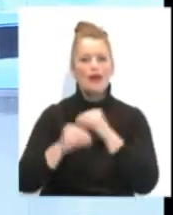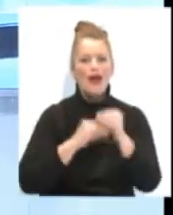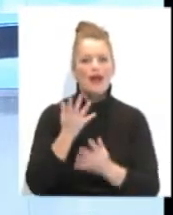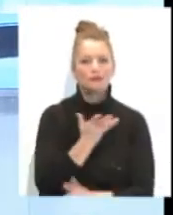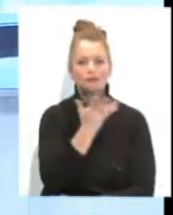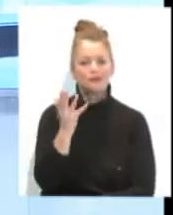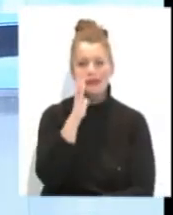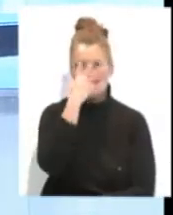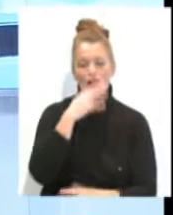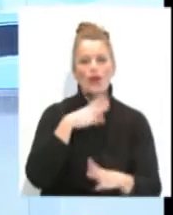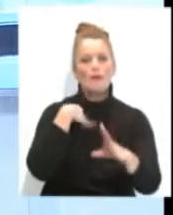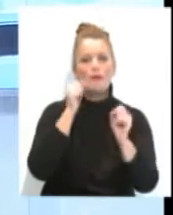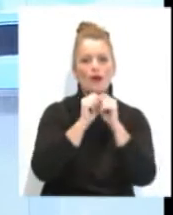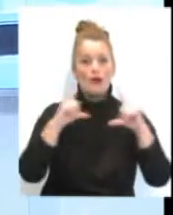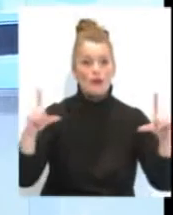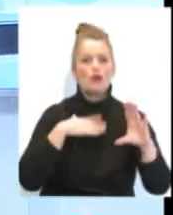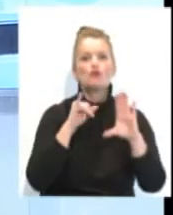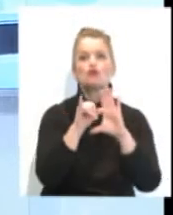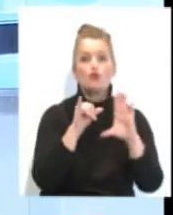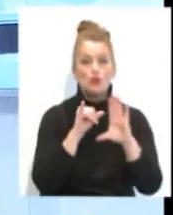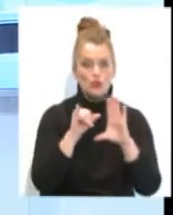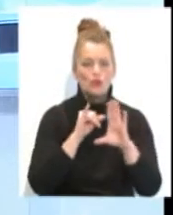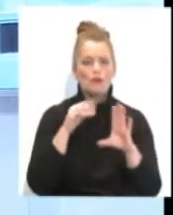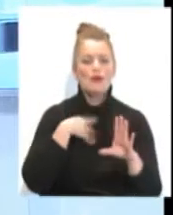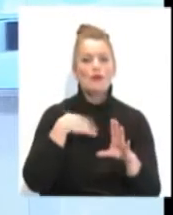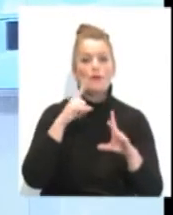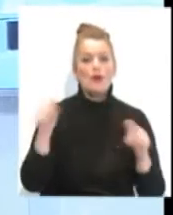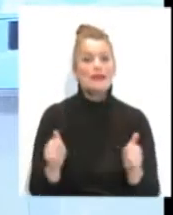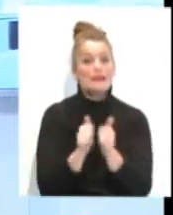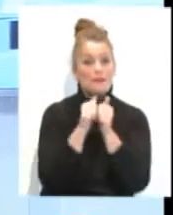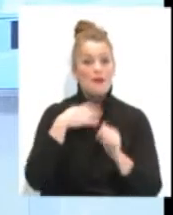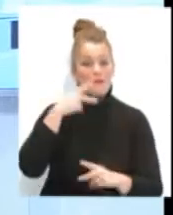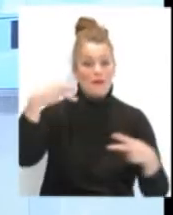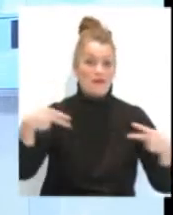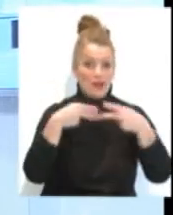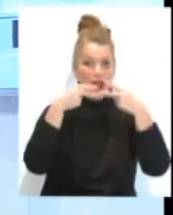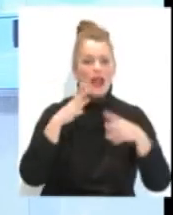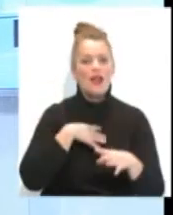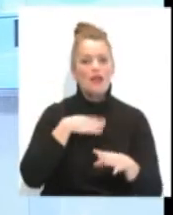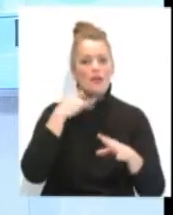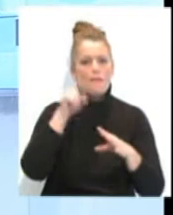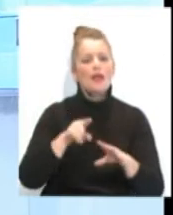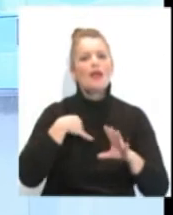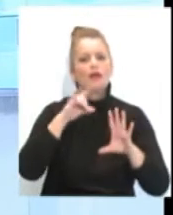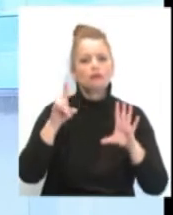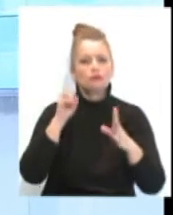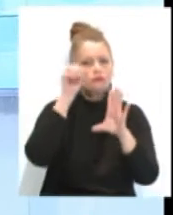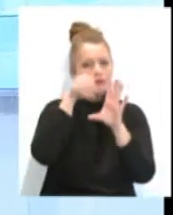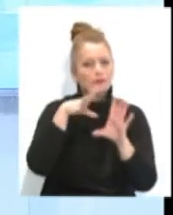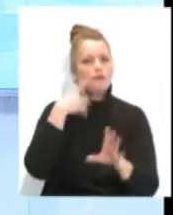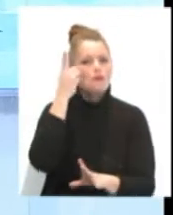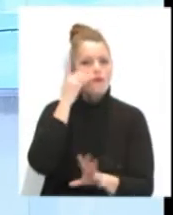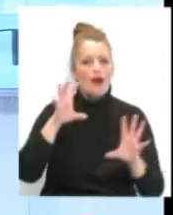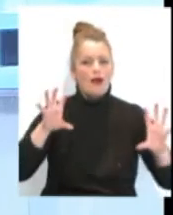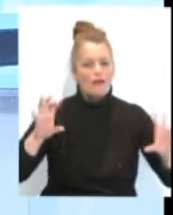los canales de Onda Cádiz de YouTube. Durante las semifinales de Infantil y Juvenil, la aplicación móvil de la Radio Televisión Municipal registró